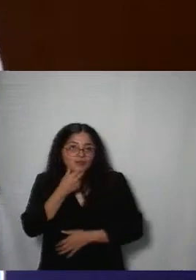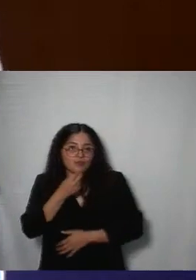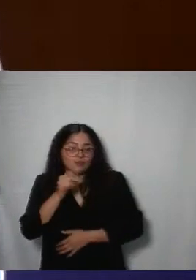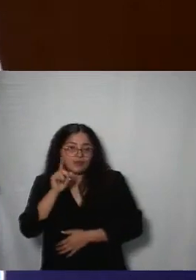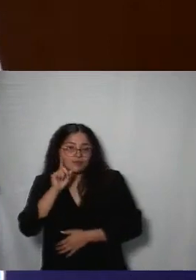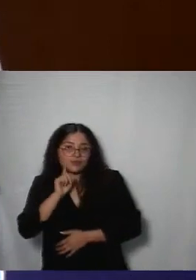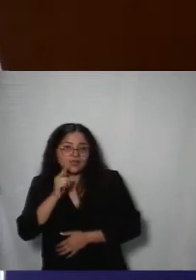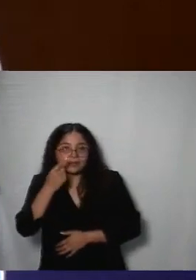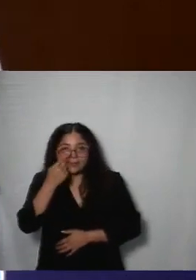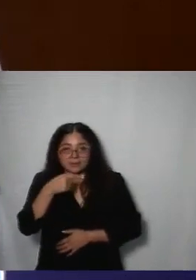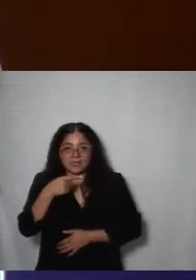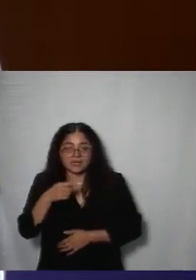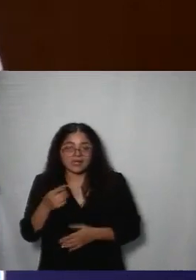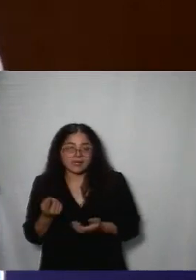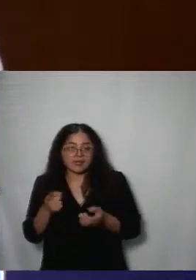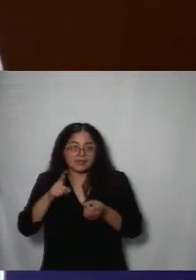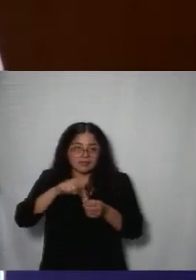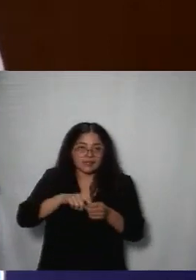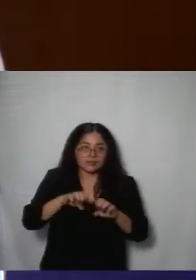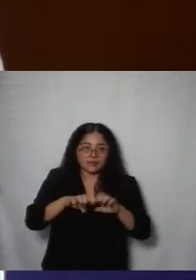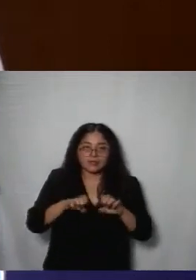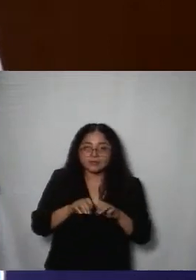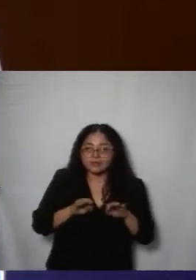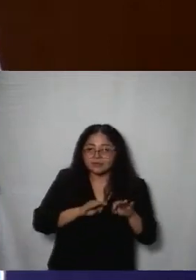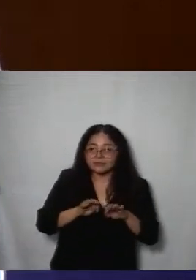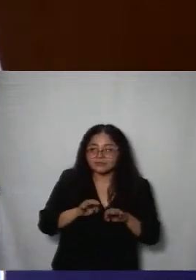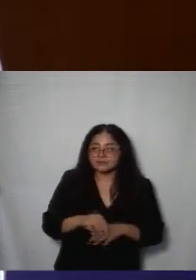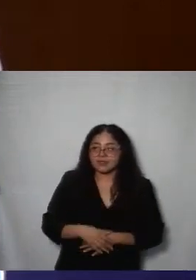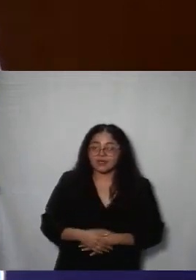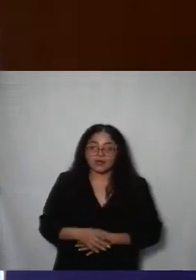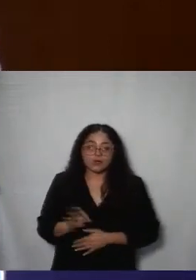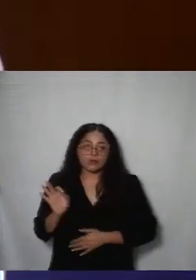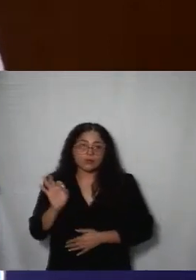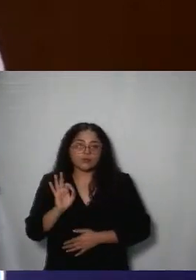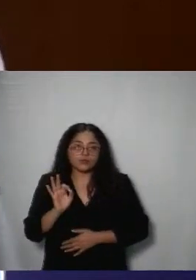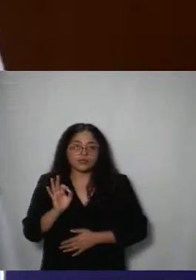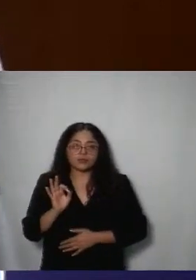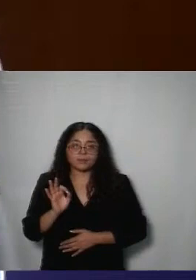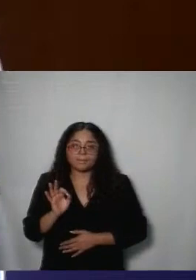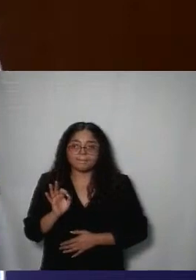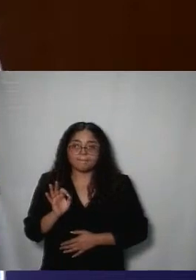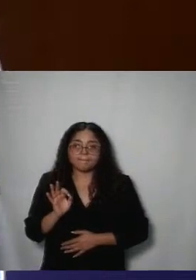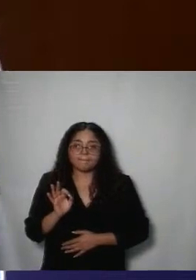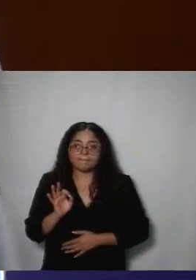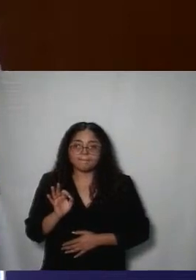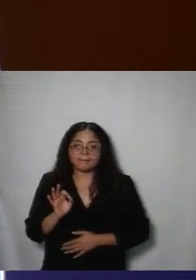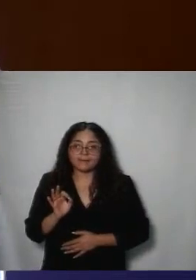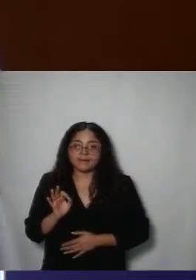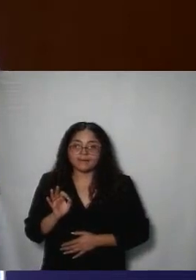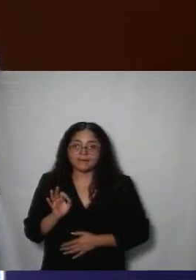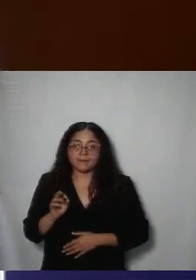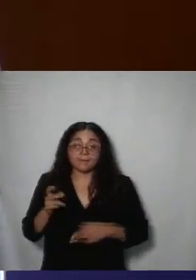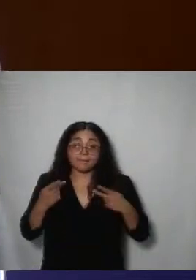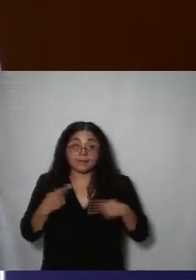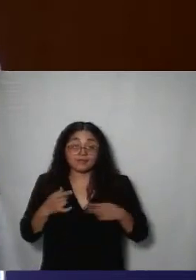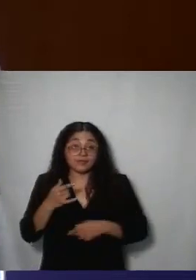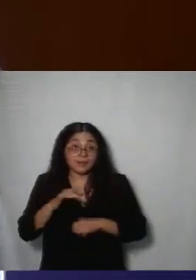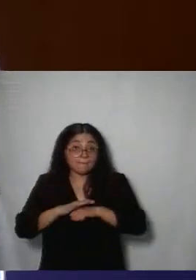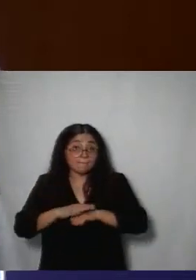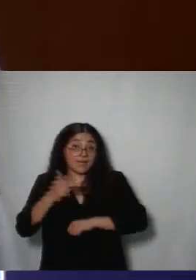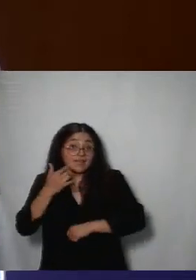género y quienes pueden estar justo acompañándonos en el trabajo de arrastrar el lápiz